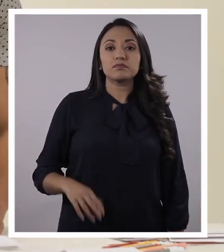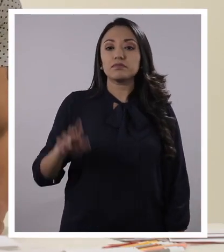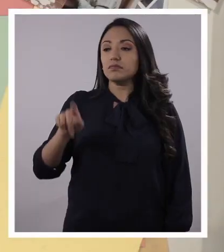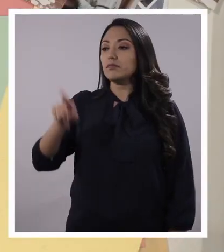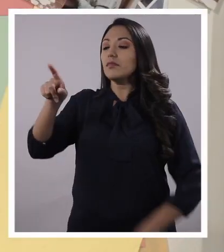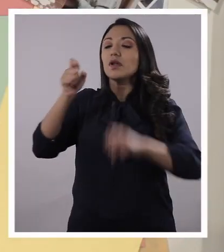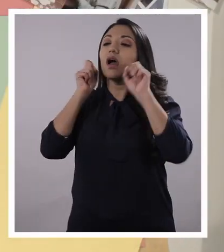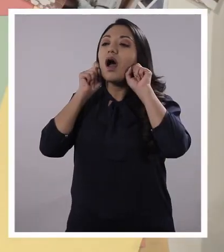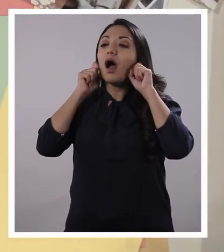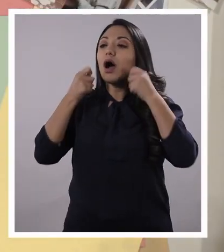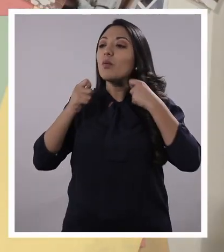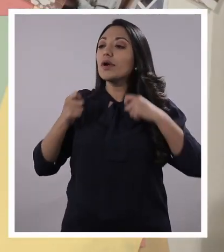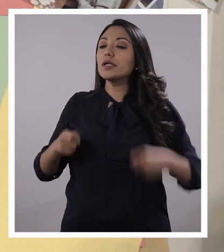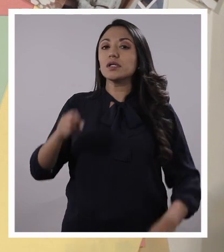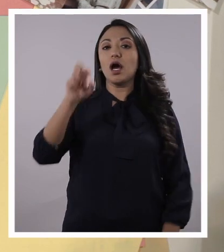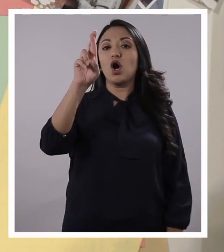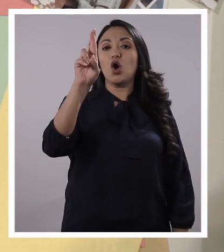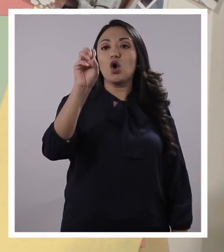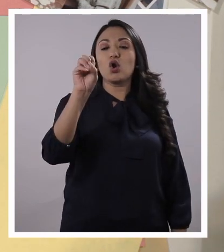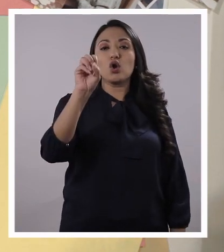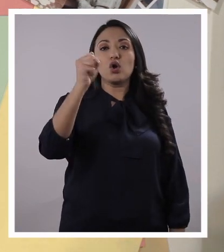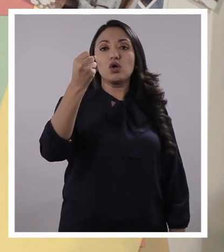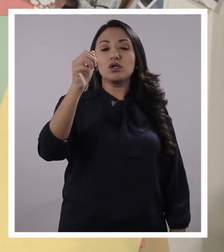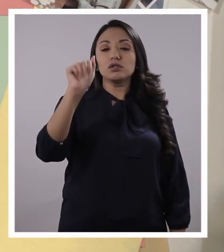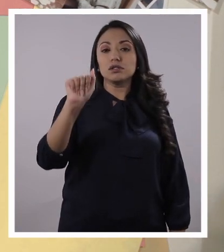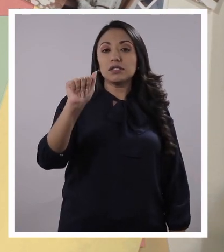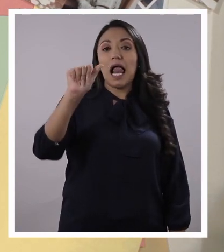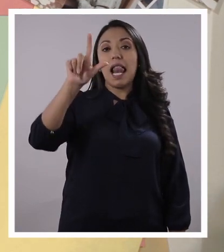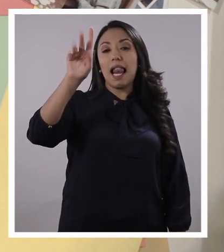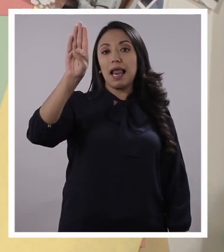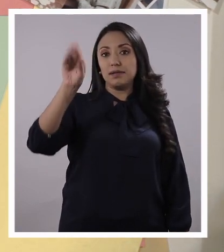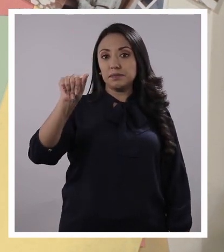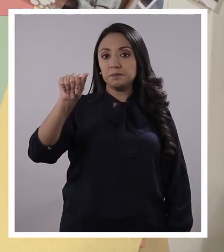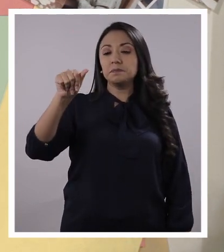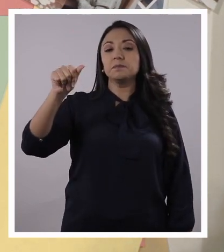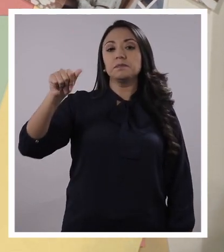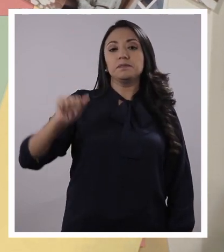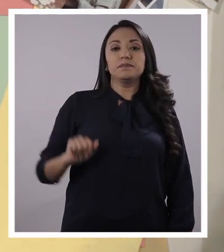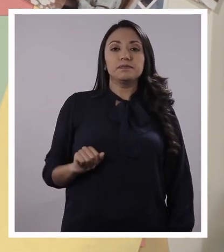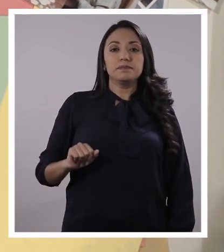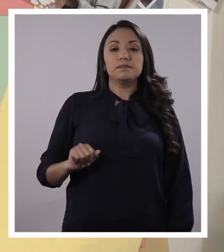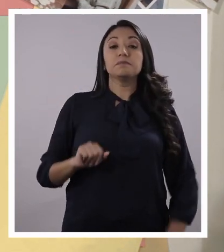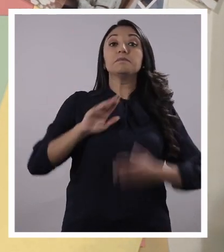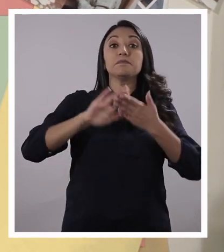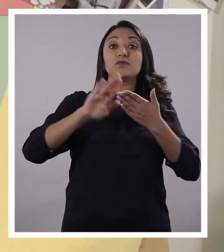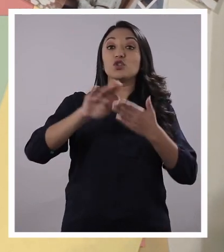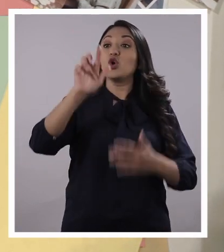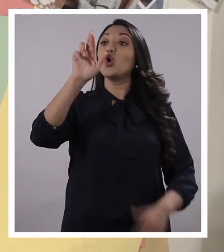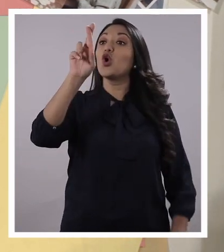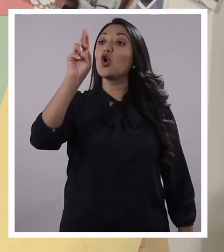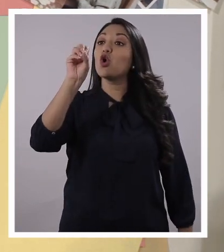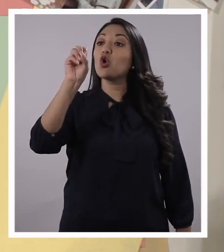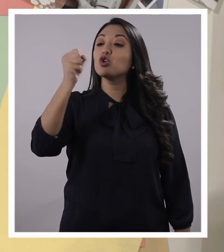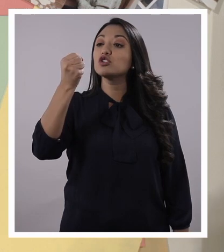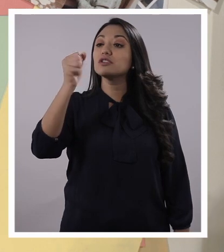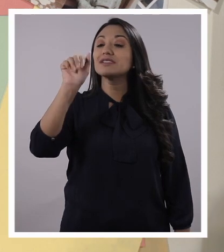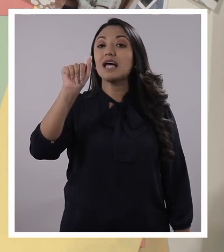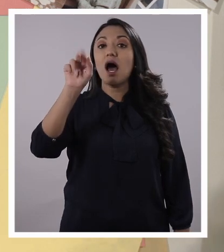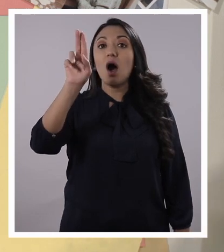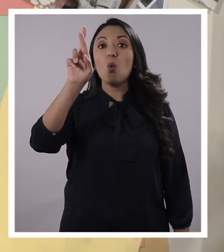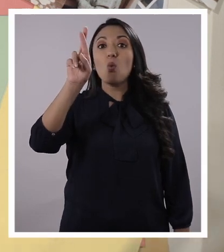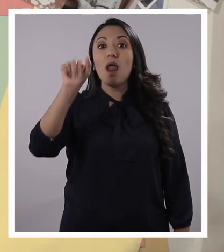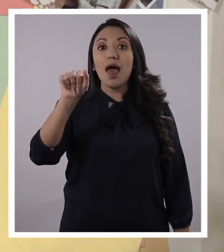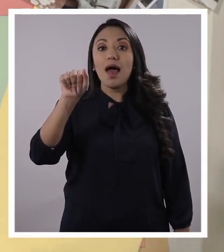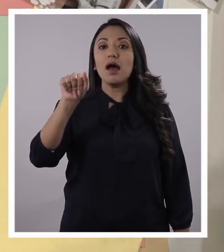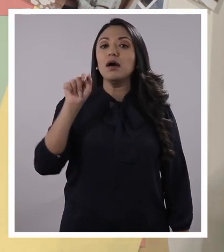es la abuelita Rosaura. Ya. Ponemos aquí abuelita Rosaura. Pongo su número de teléfono. Su número de